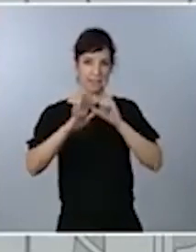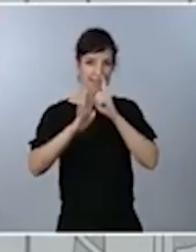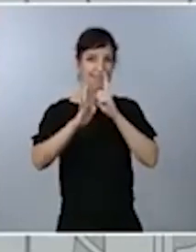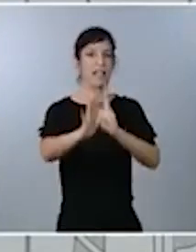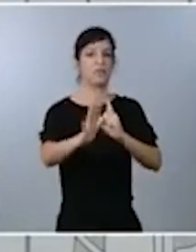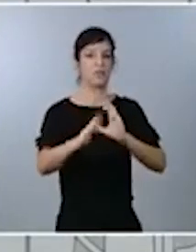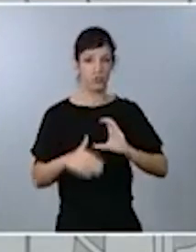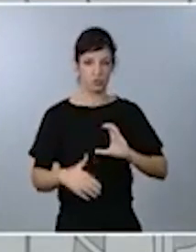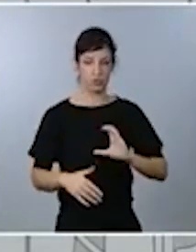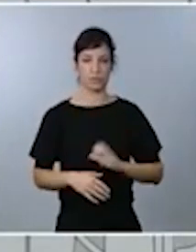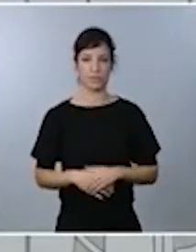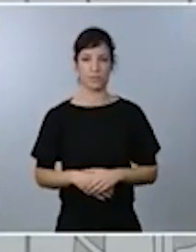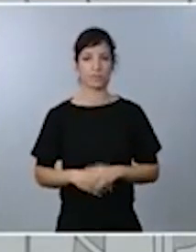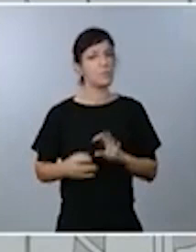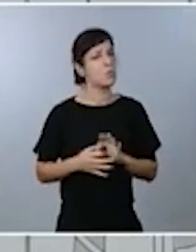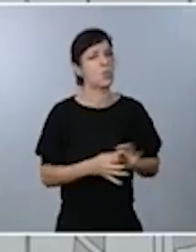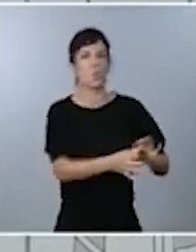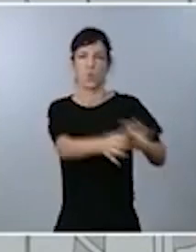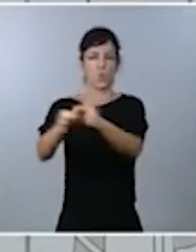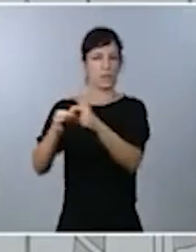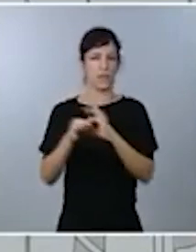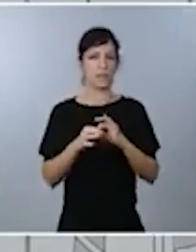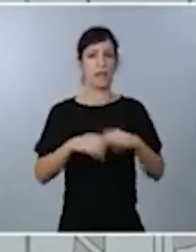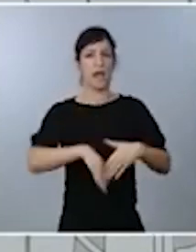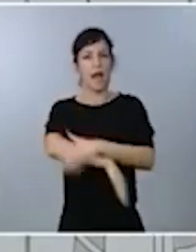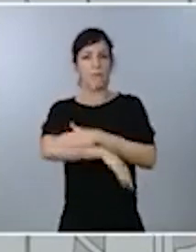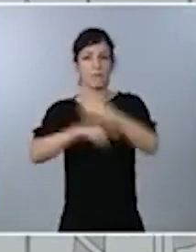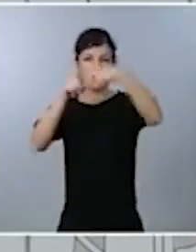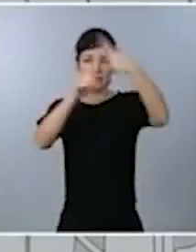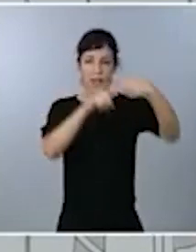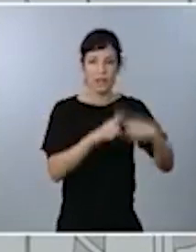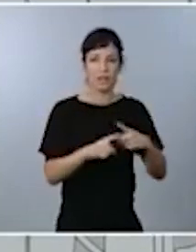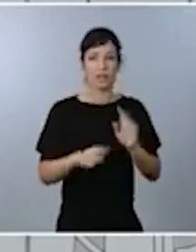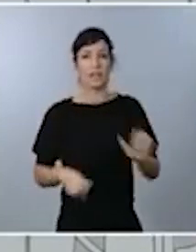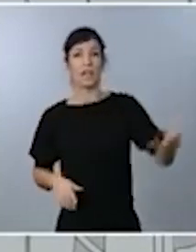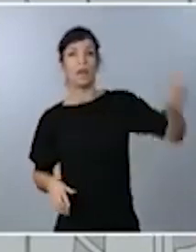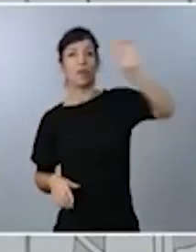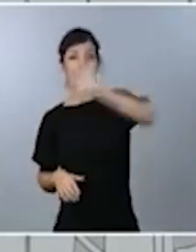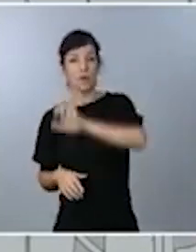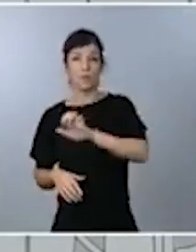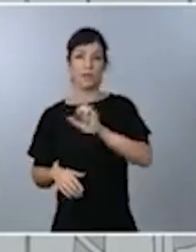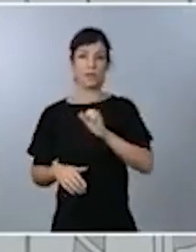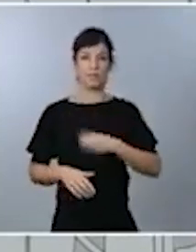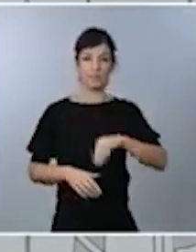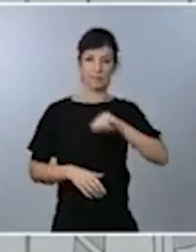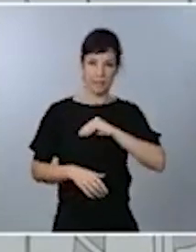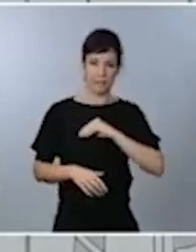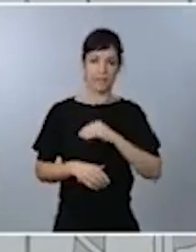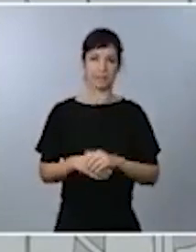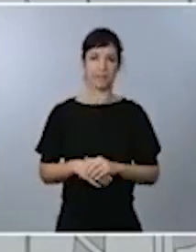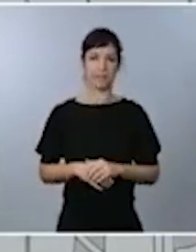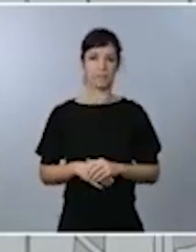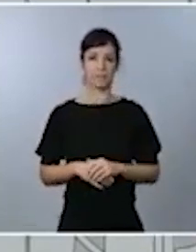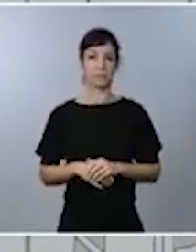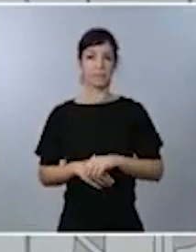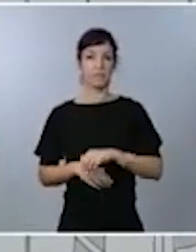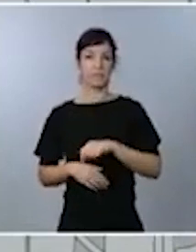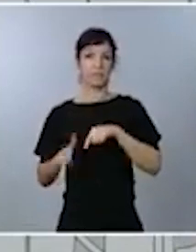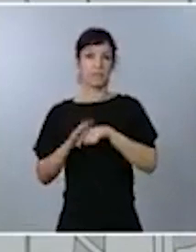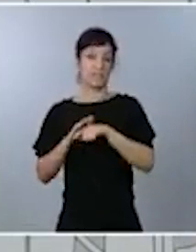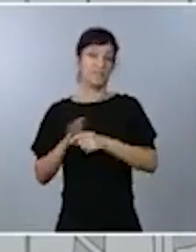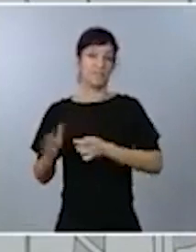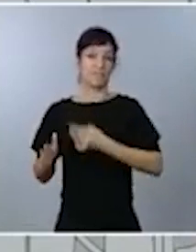Unidad, en definitiva, entre administraciones, a nivel europeo y a nivel español. Unidad entre gentes sociales, como estamos